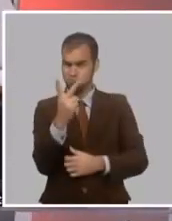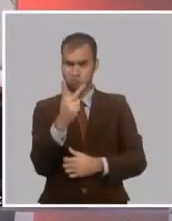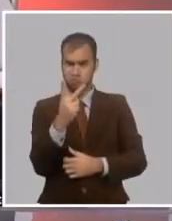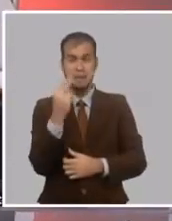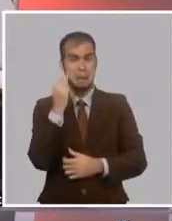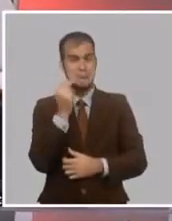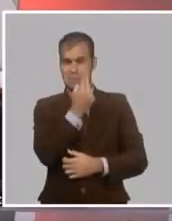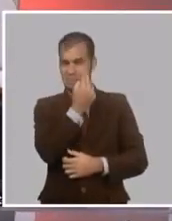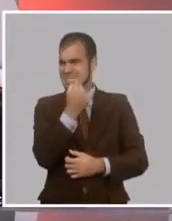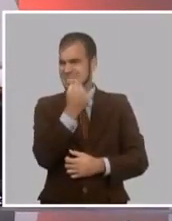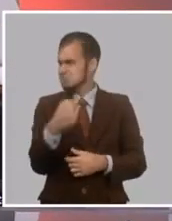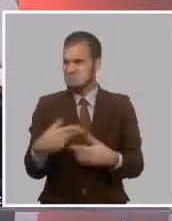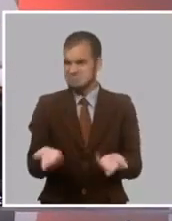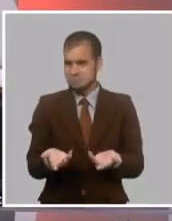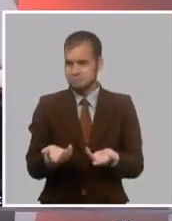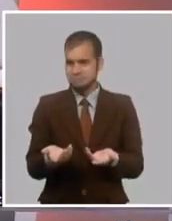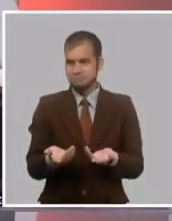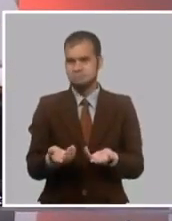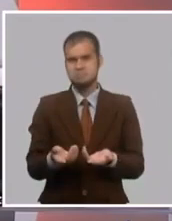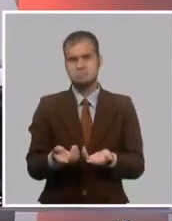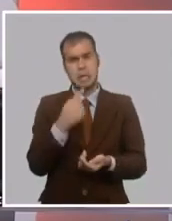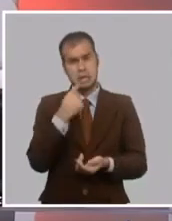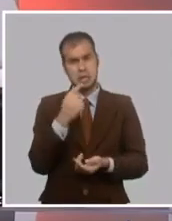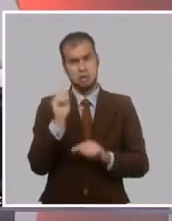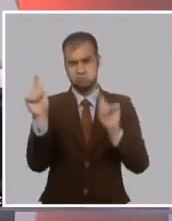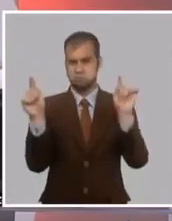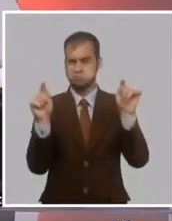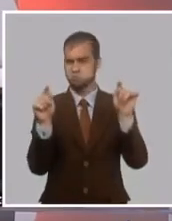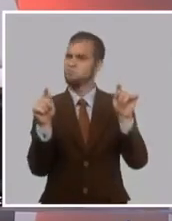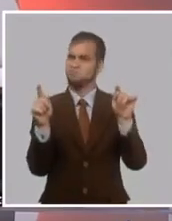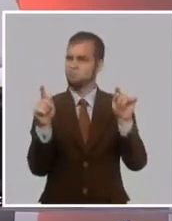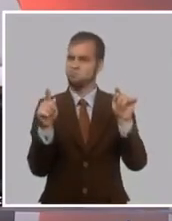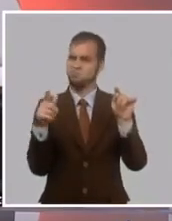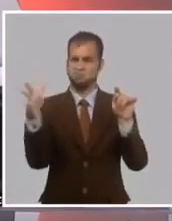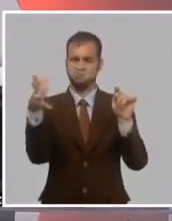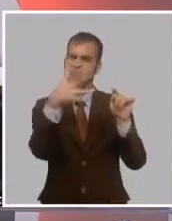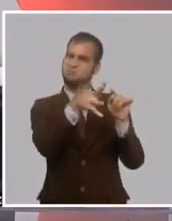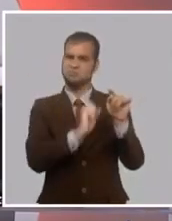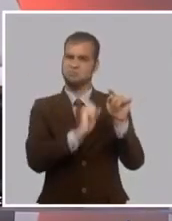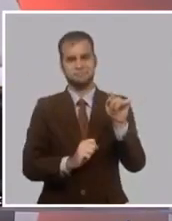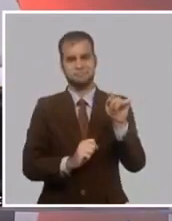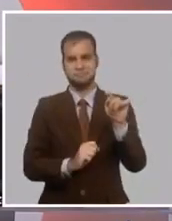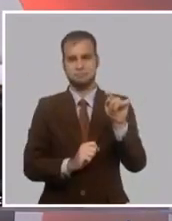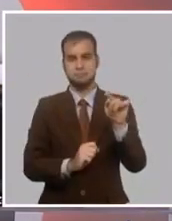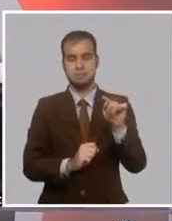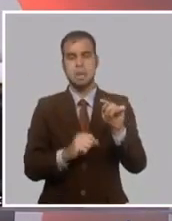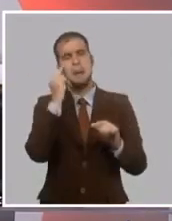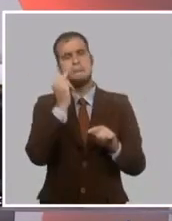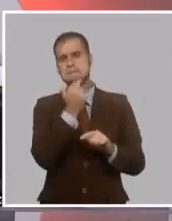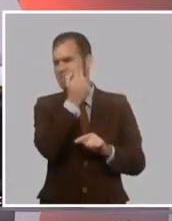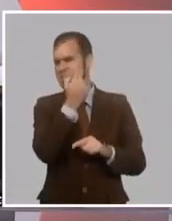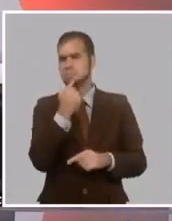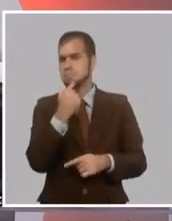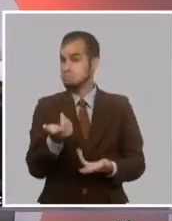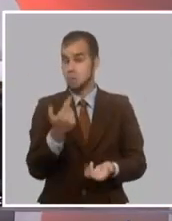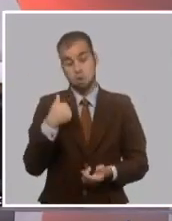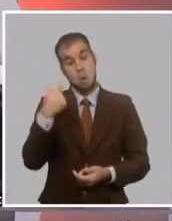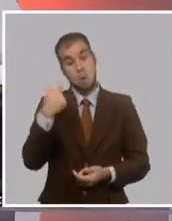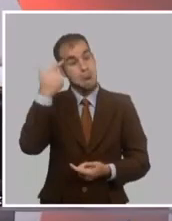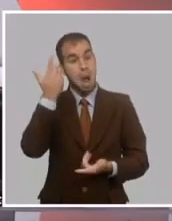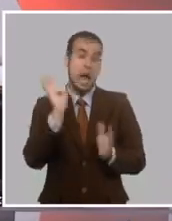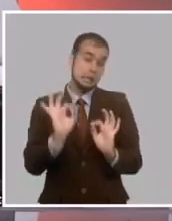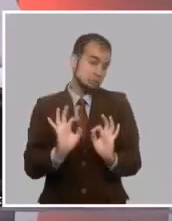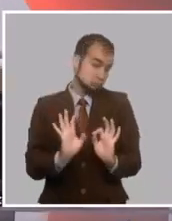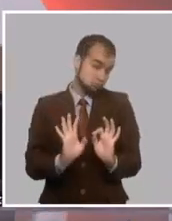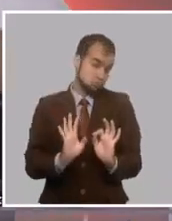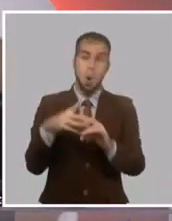Martí emitió juicios críticos muy valiosos. Se trataba de que, y es mi opinión, quizás otros no la